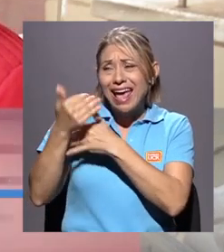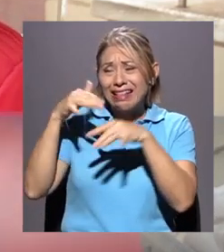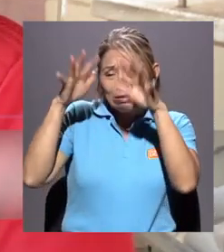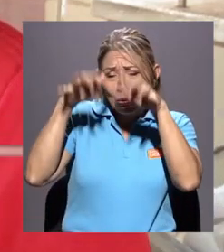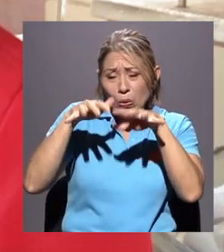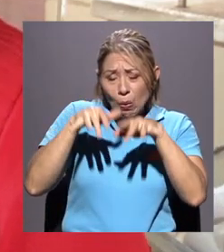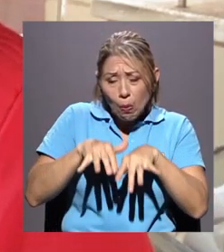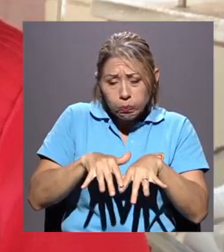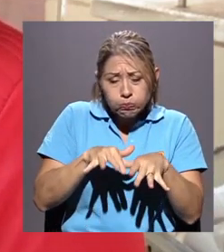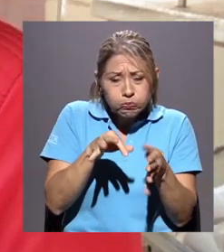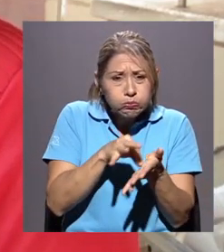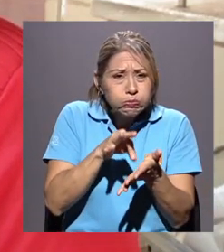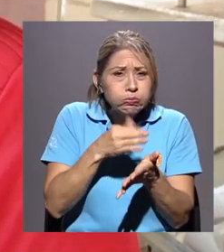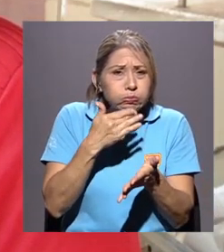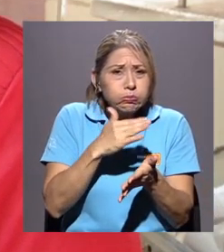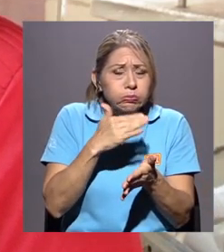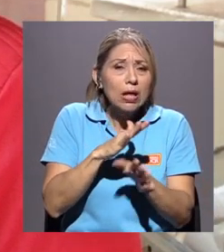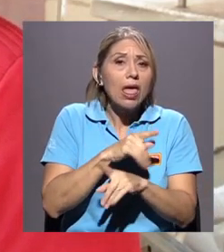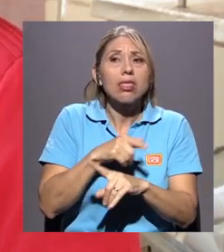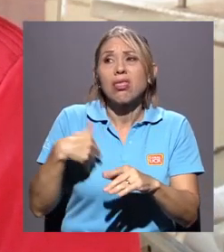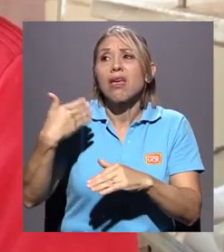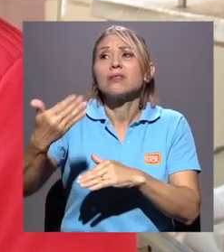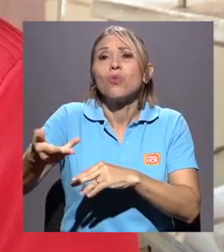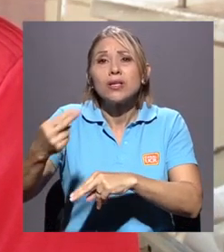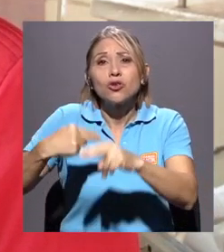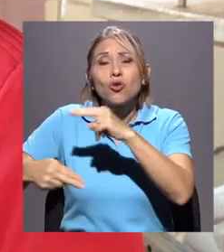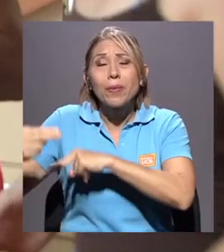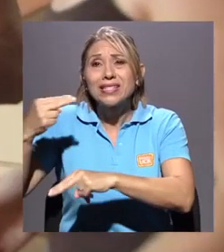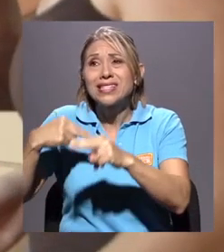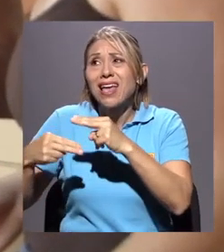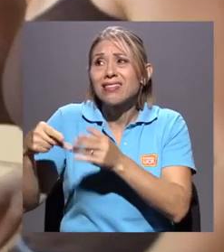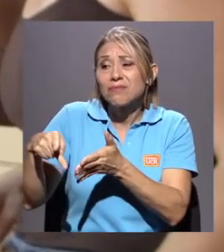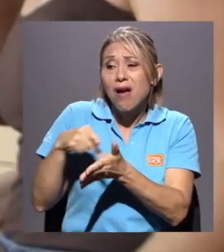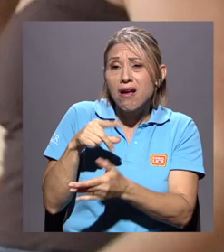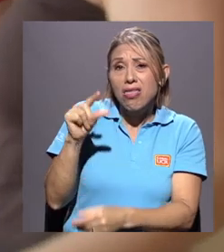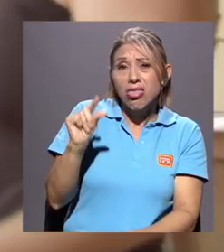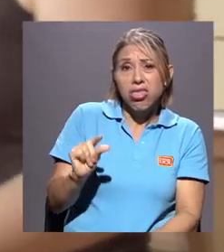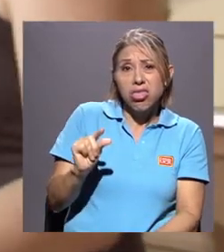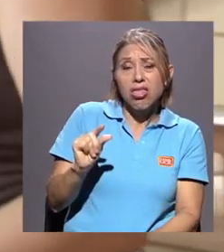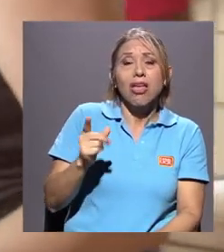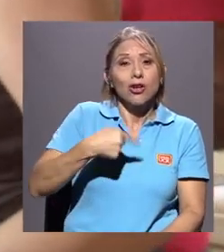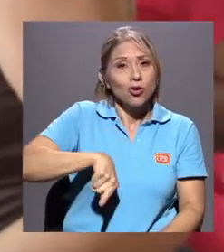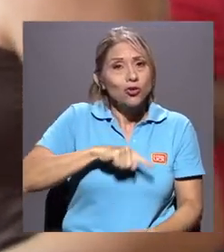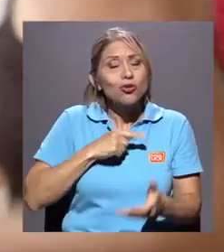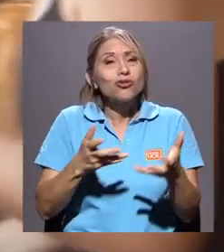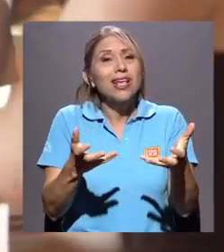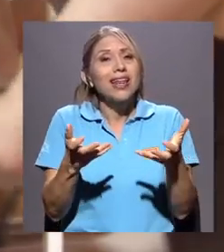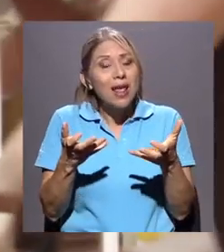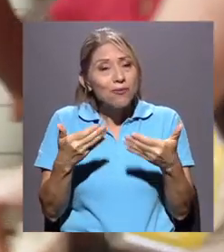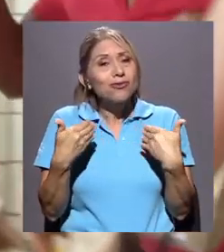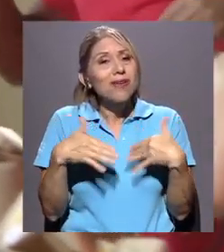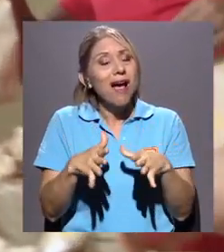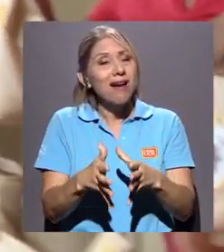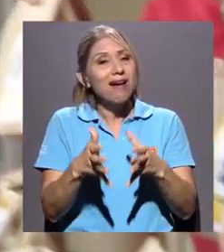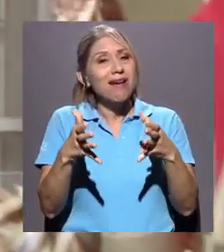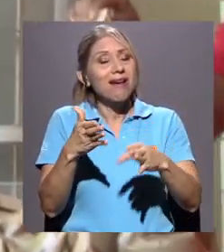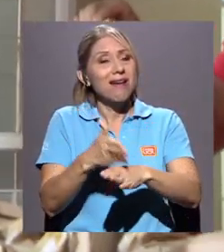comerciantes nos andan dando por la cabeza, entonces por eso queremos crecer y ya tenemos cédula jurídica.